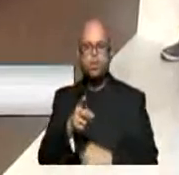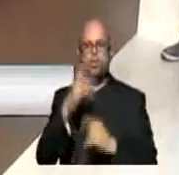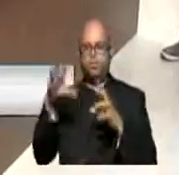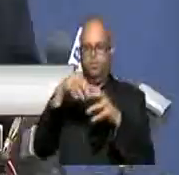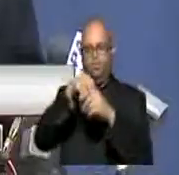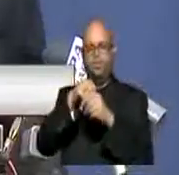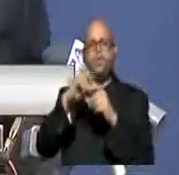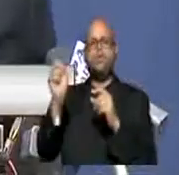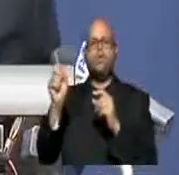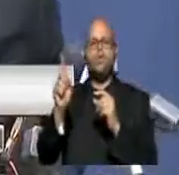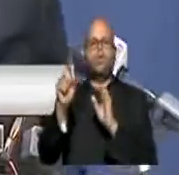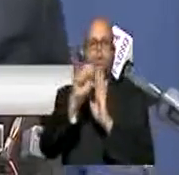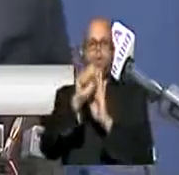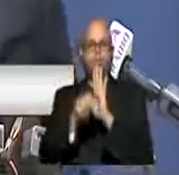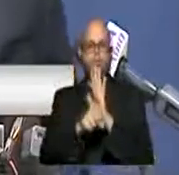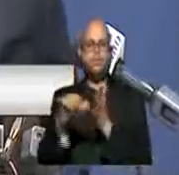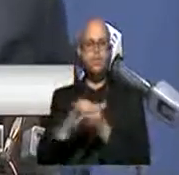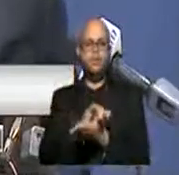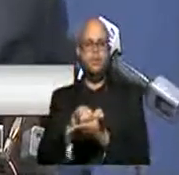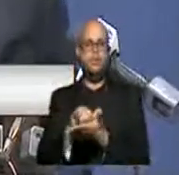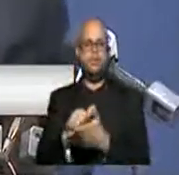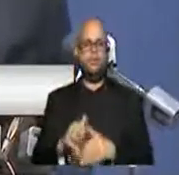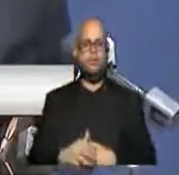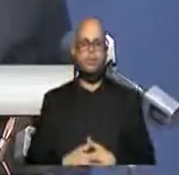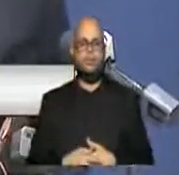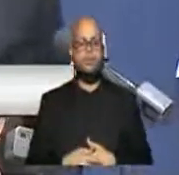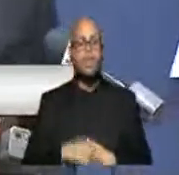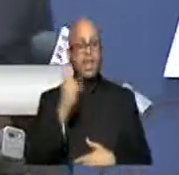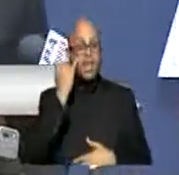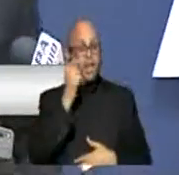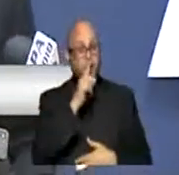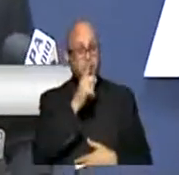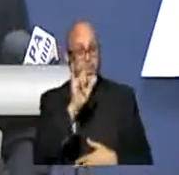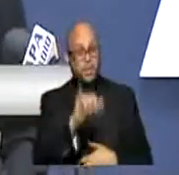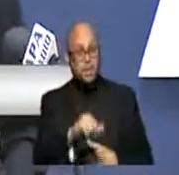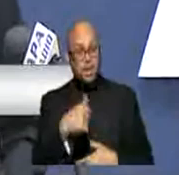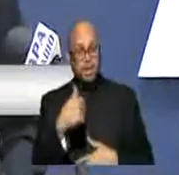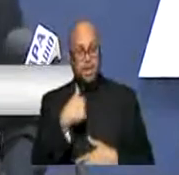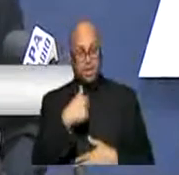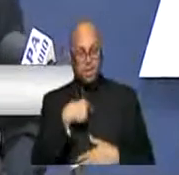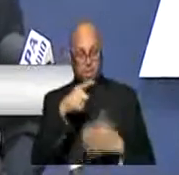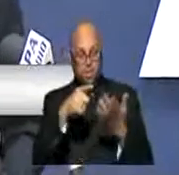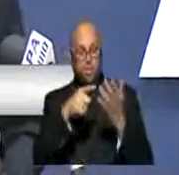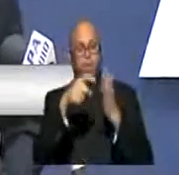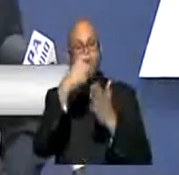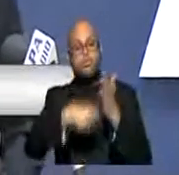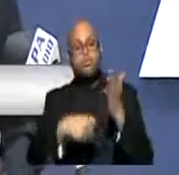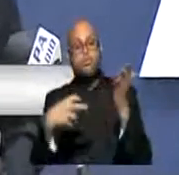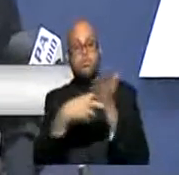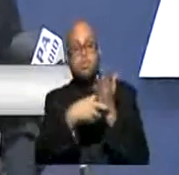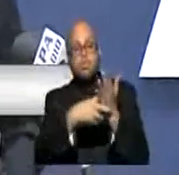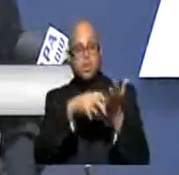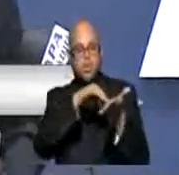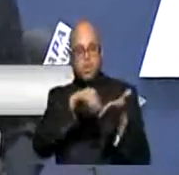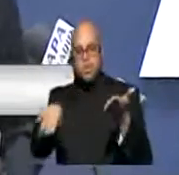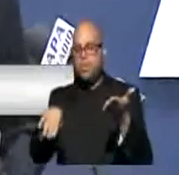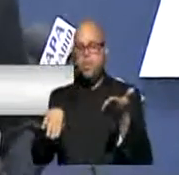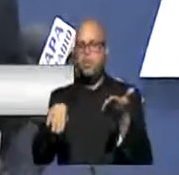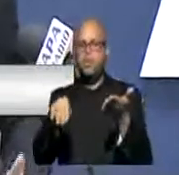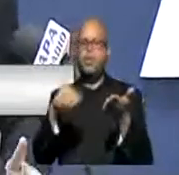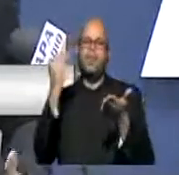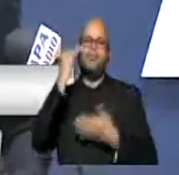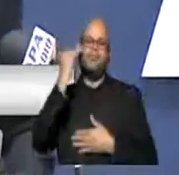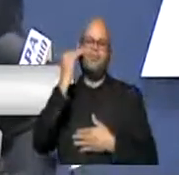Si fuera así, si yo hubiera achivado un boleto, a mí me hubiesen despedido de la